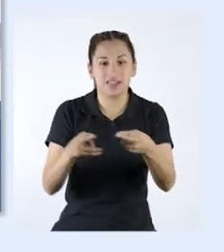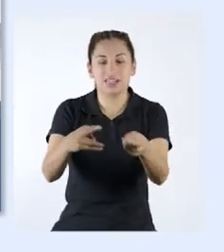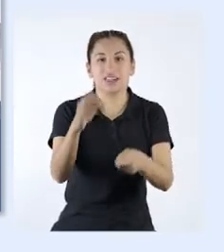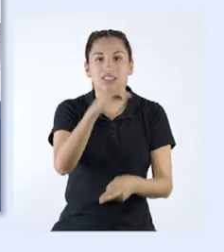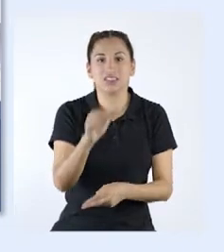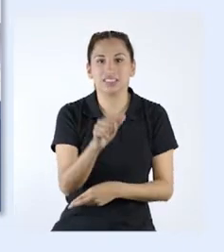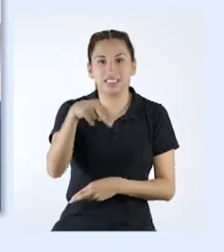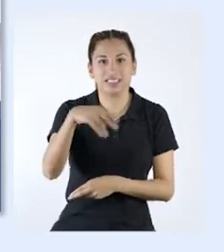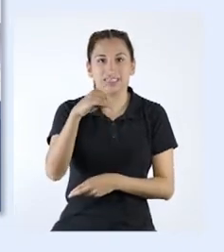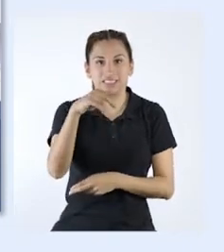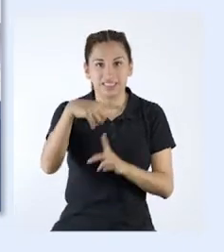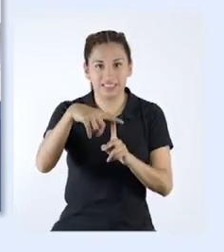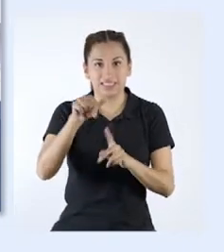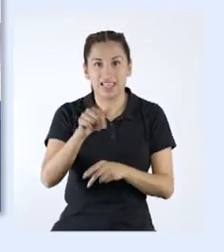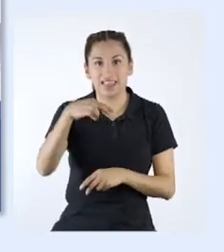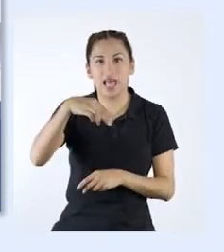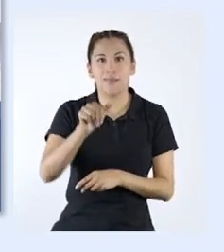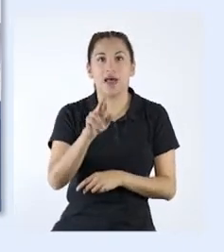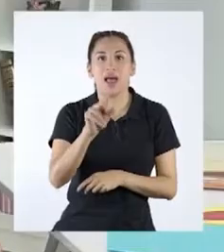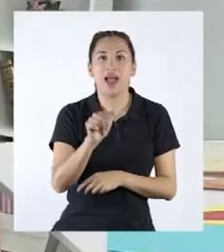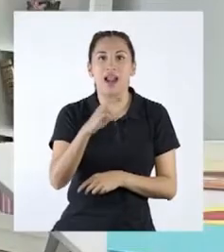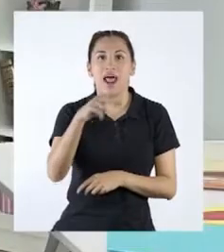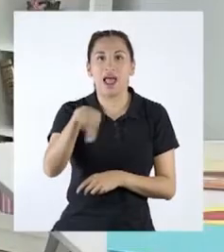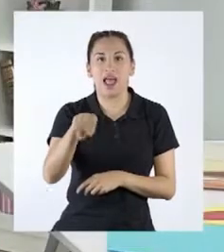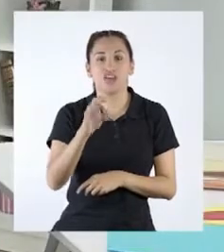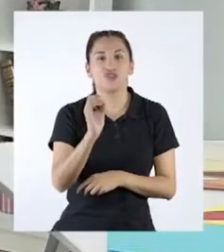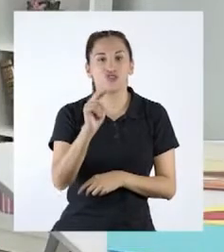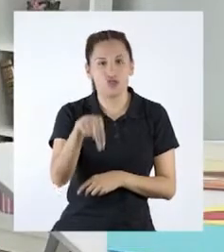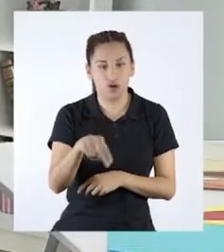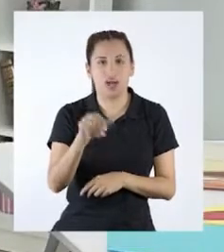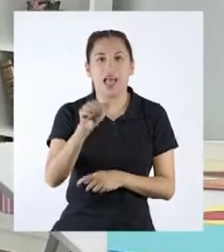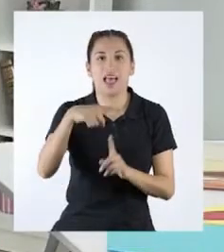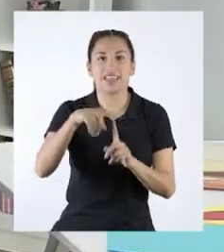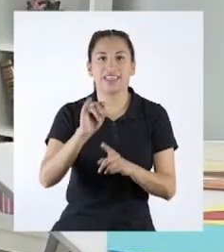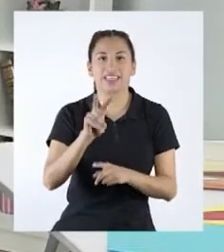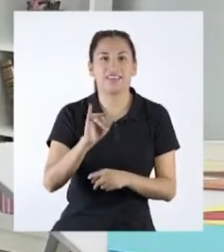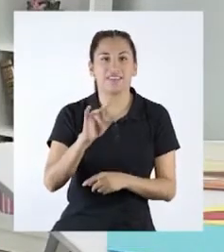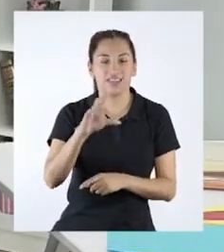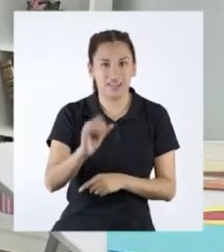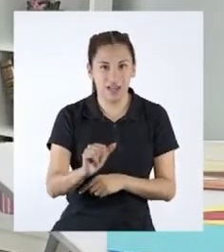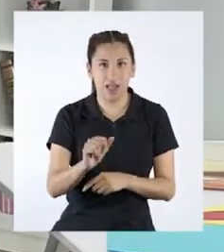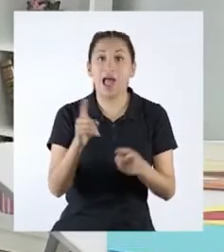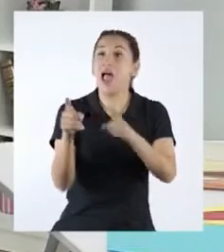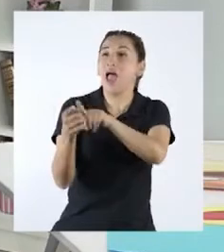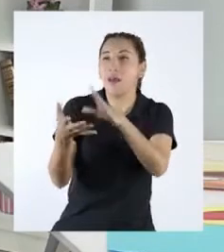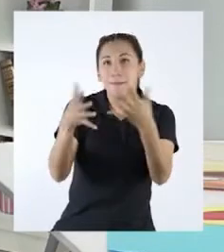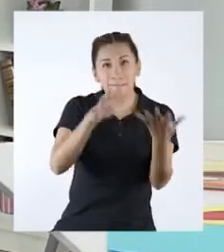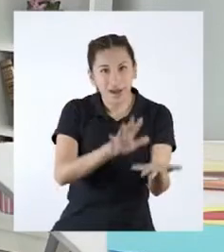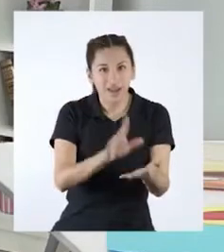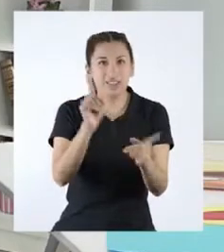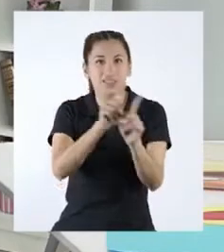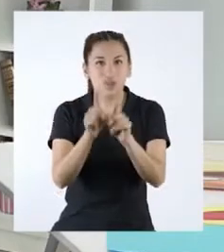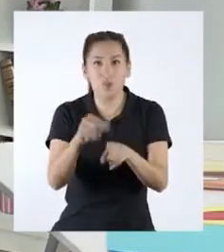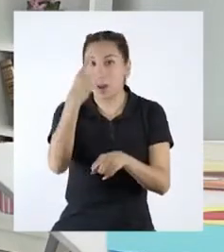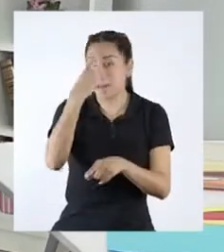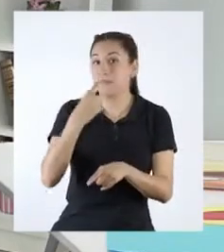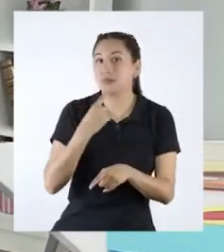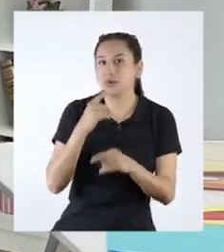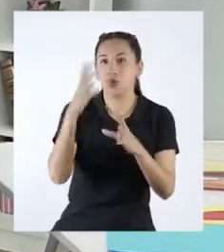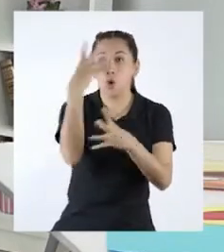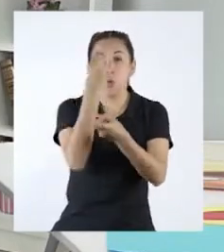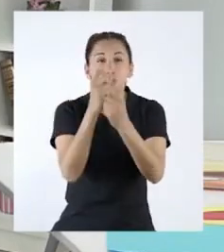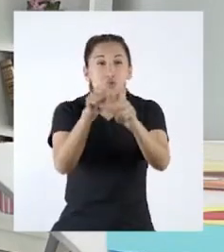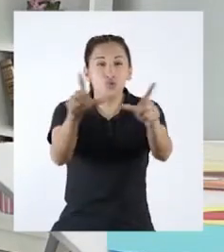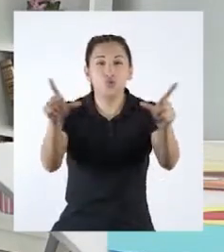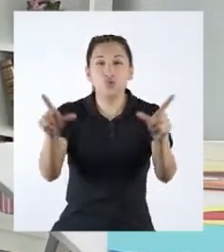Santa, Marañón y Pativilca. Sucede lo mismo que con el Santuario Histórico de Machu Picchu. Además de su belleza